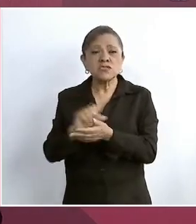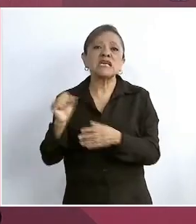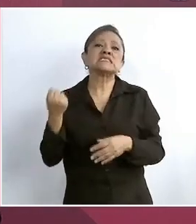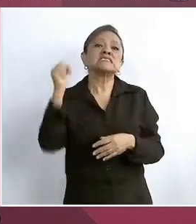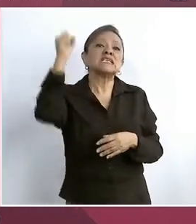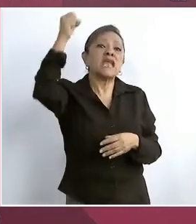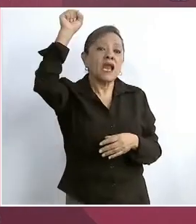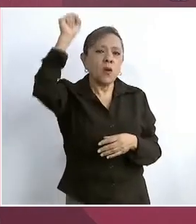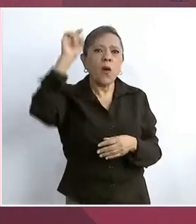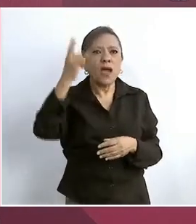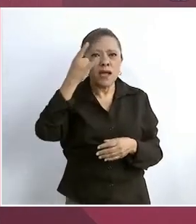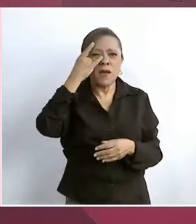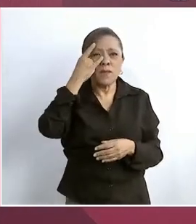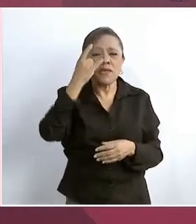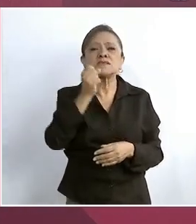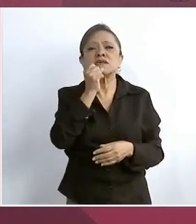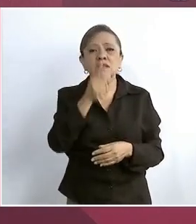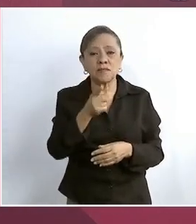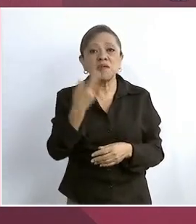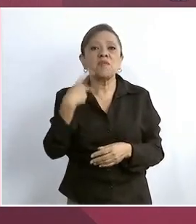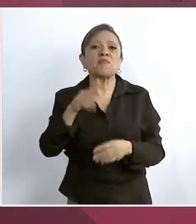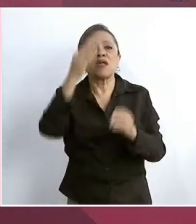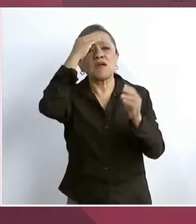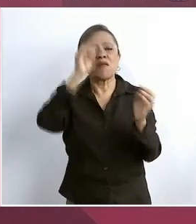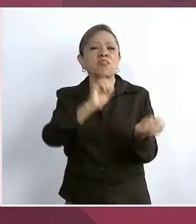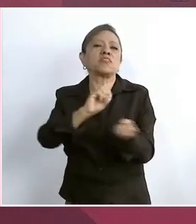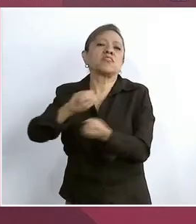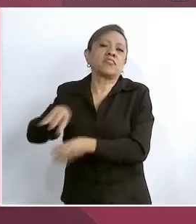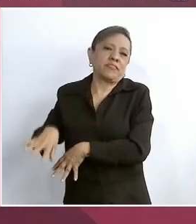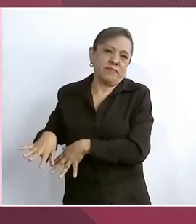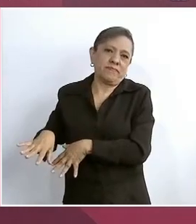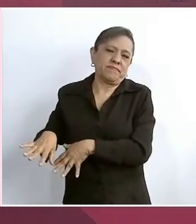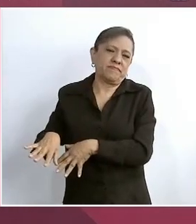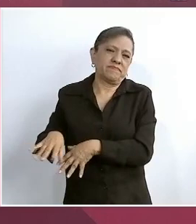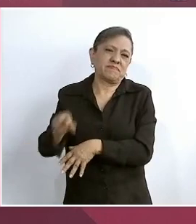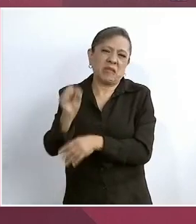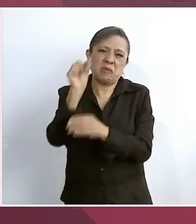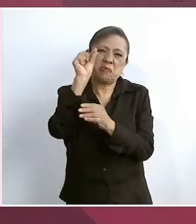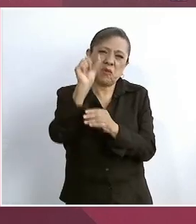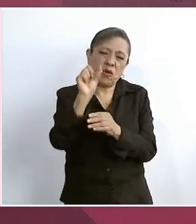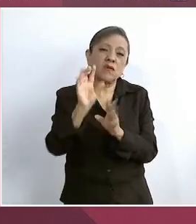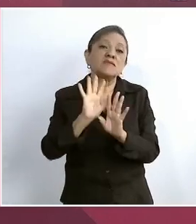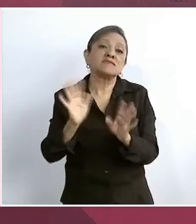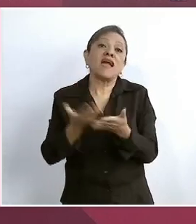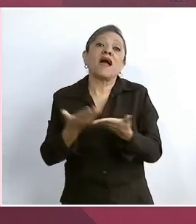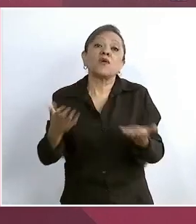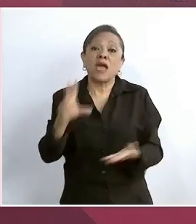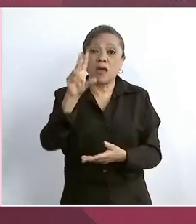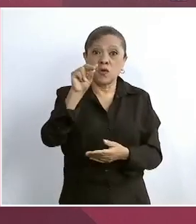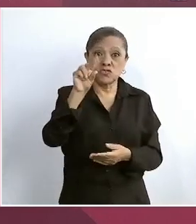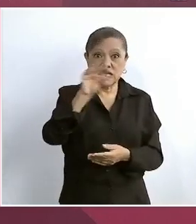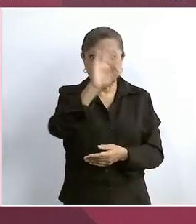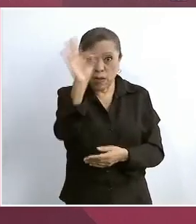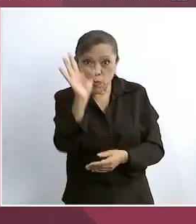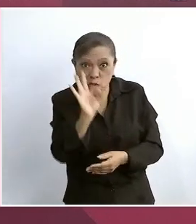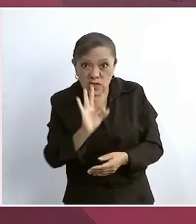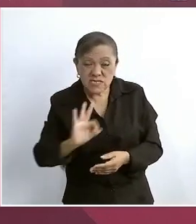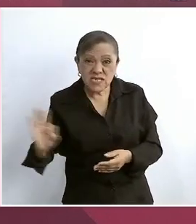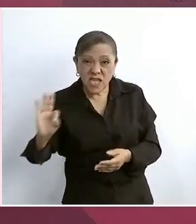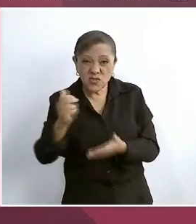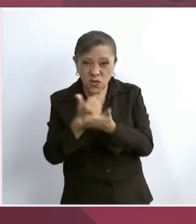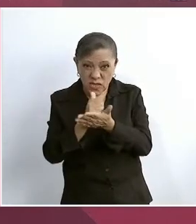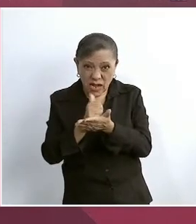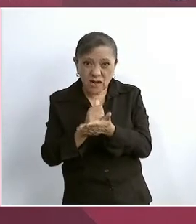abandonó la producción de arroz y ahora estamos comprando el 80% del